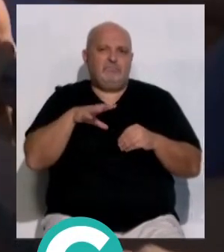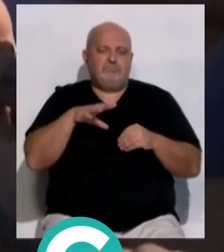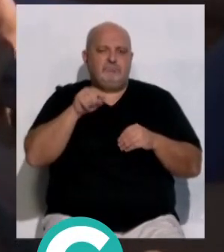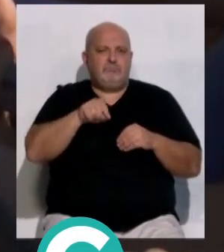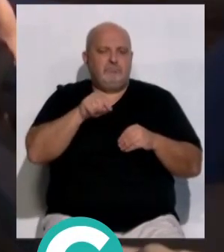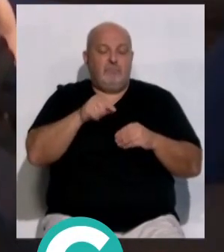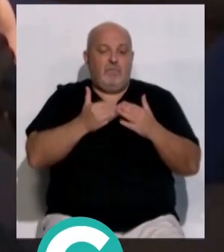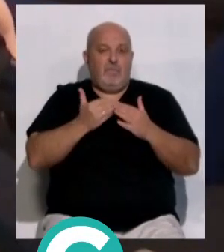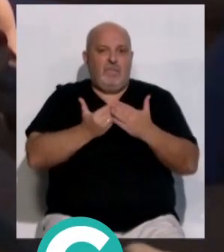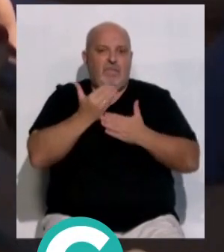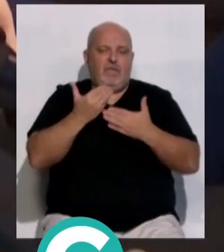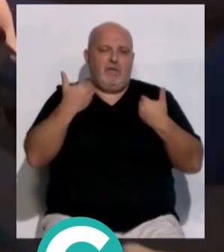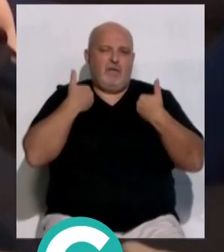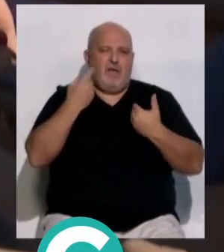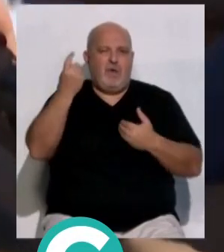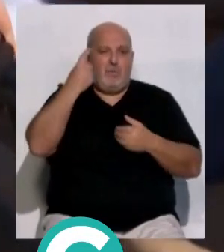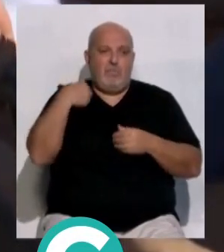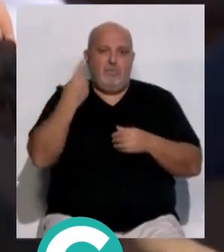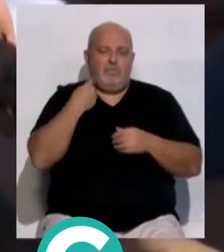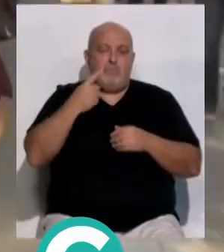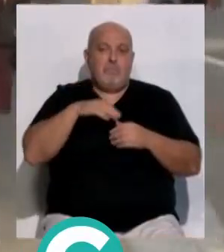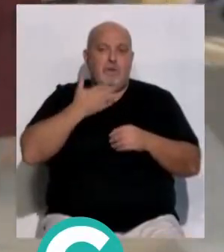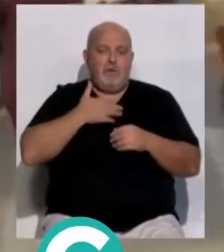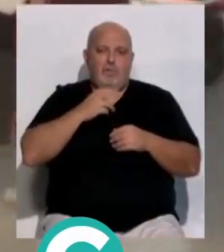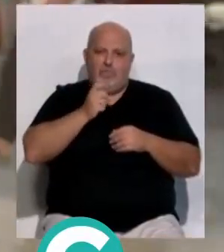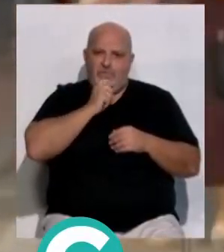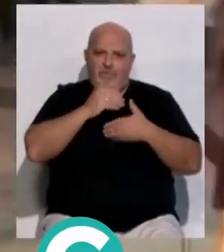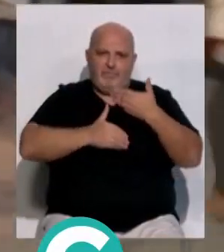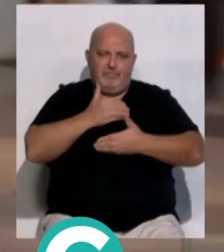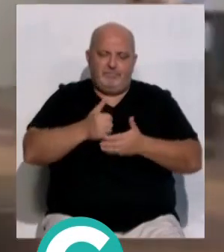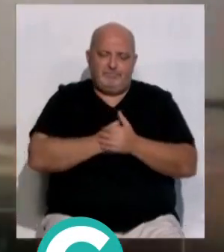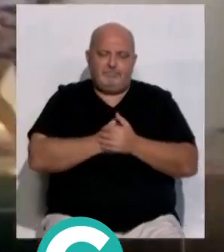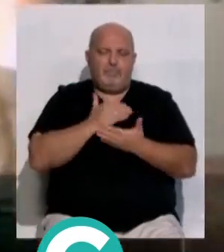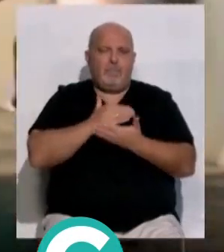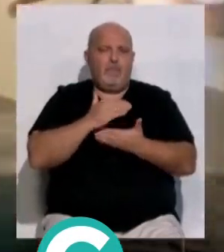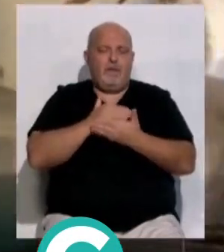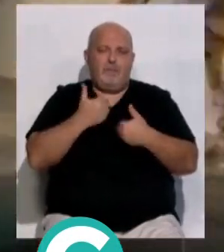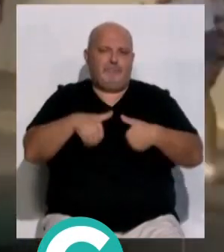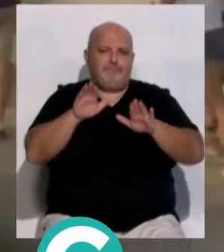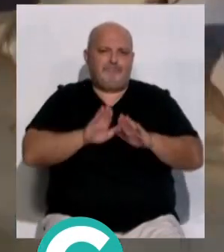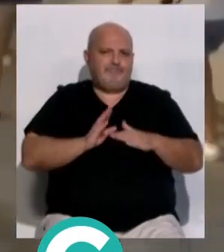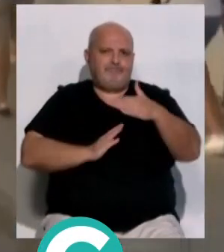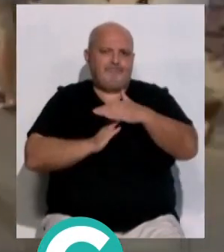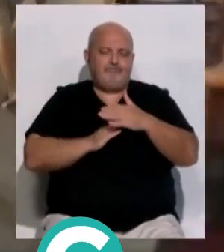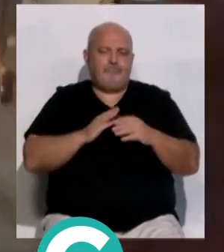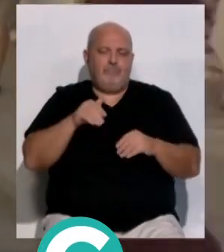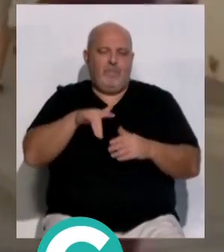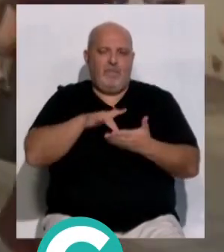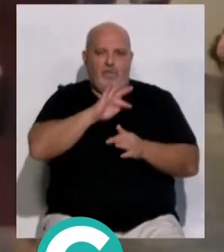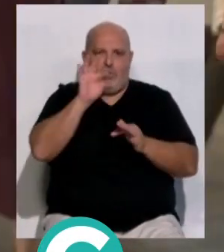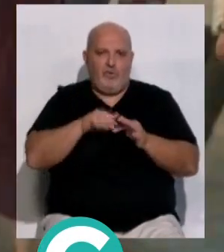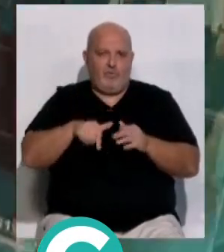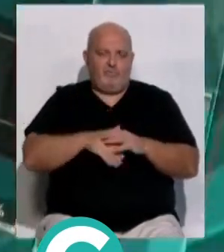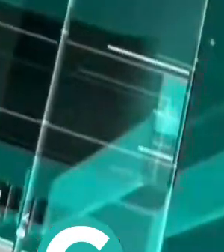en el día a día por parte de los alumnos, porque para ellos mañana va a ser difícil. Las clases han quedado suspendidas en esta jornada.